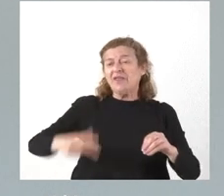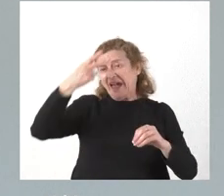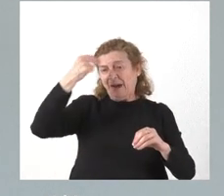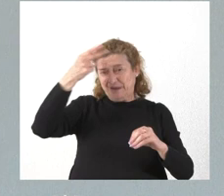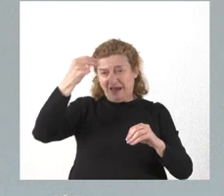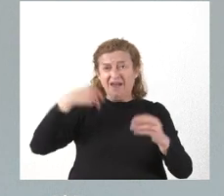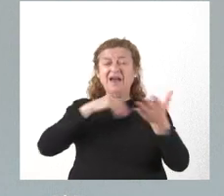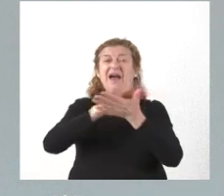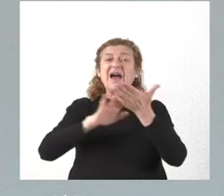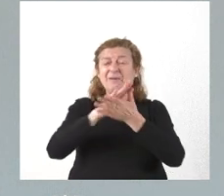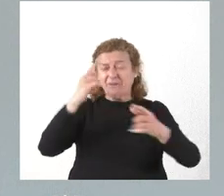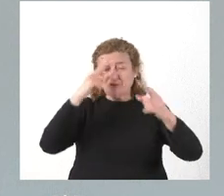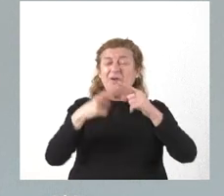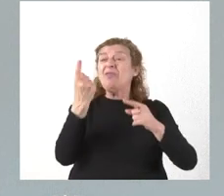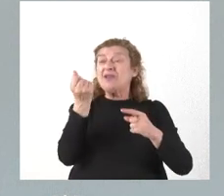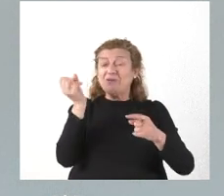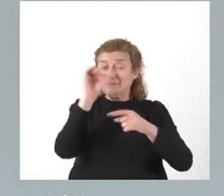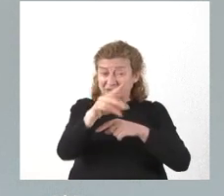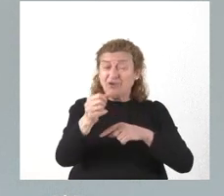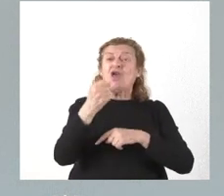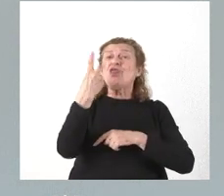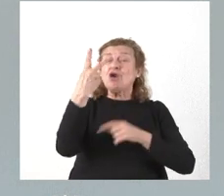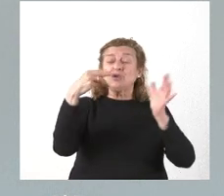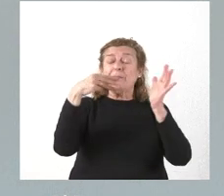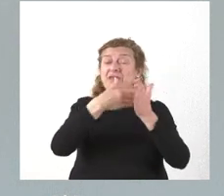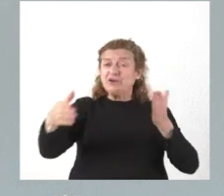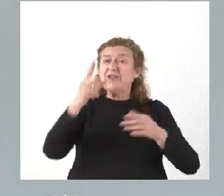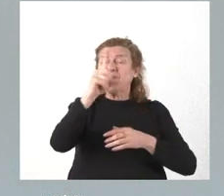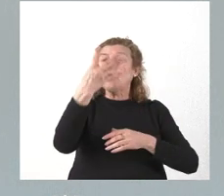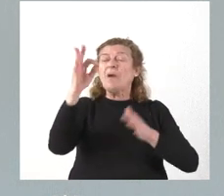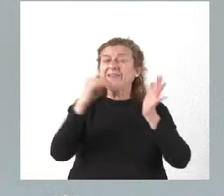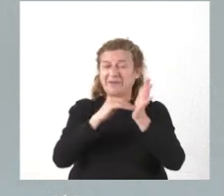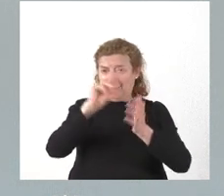Estamos hablando, en concreto, de una inversión de dos millones 140 mil euros en Ávila.